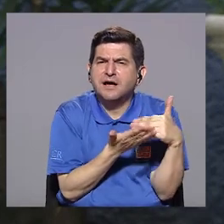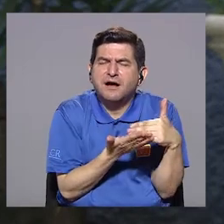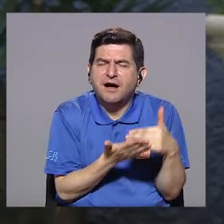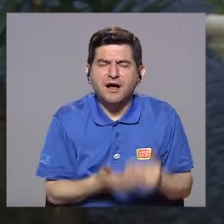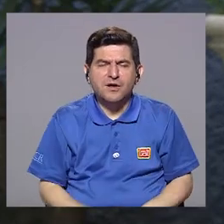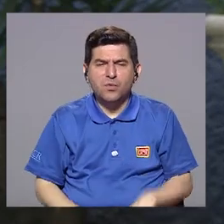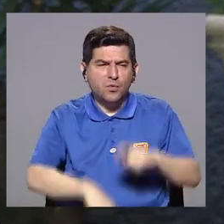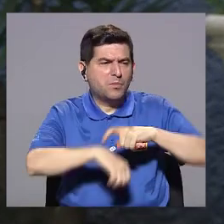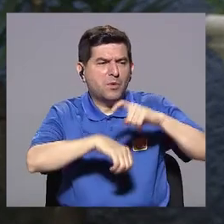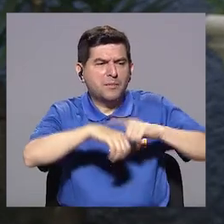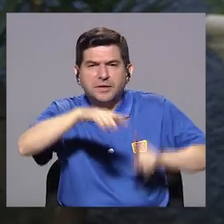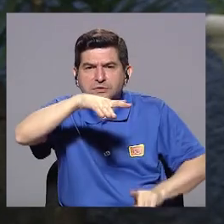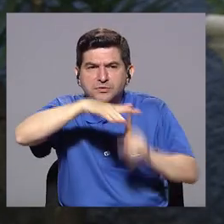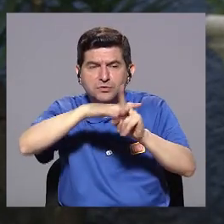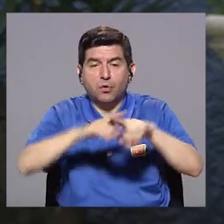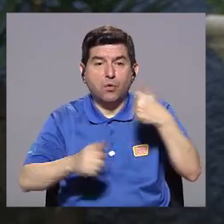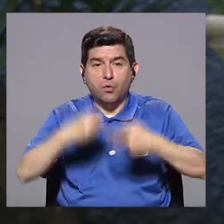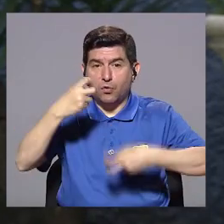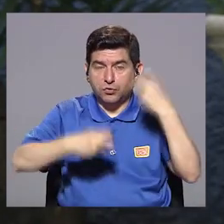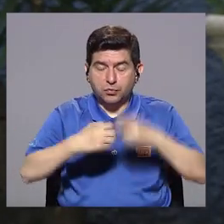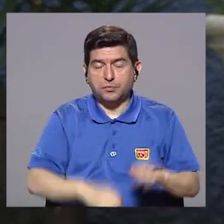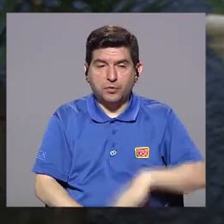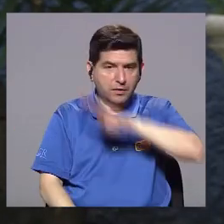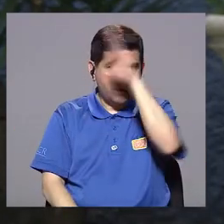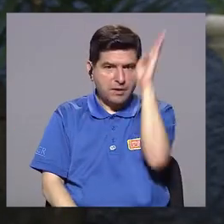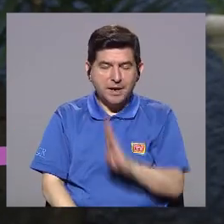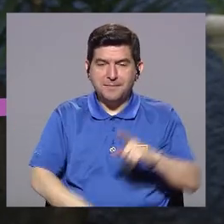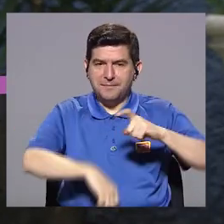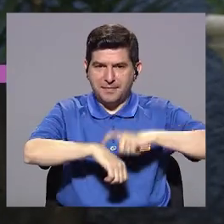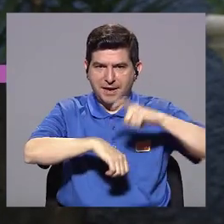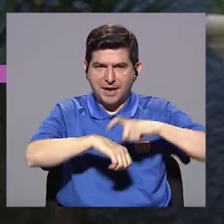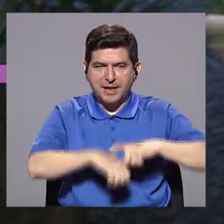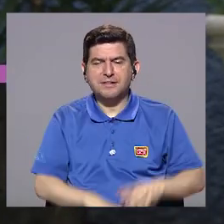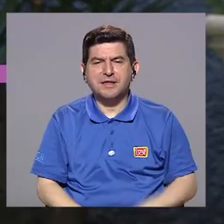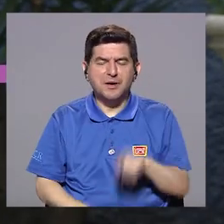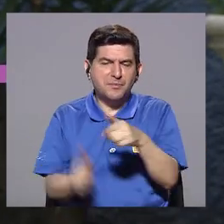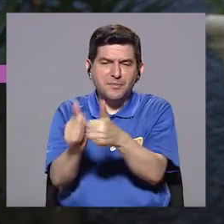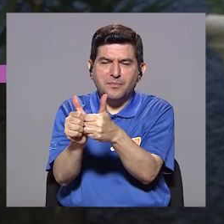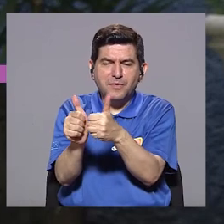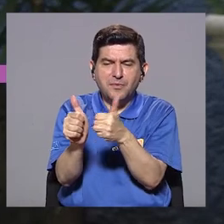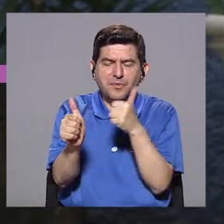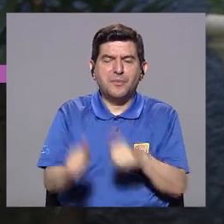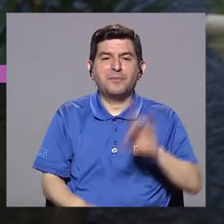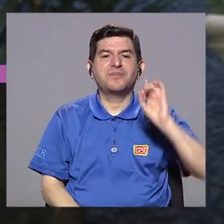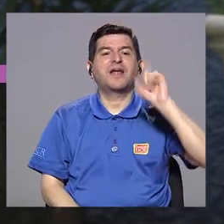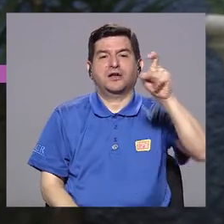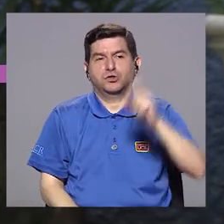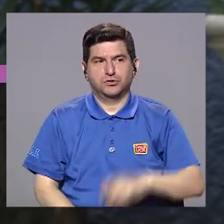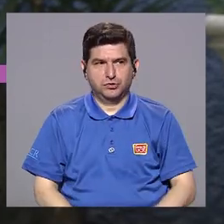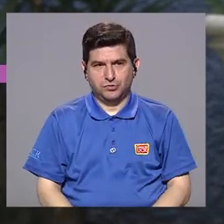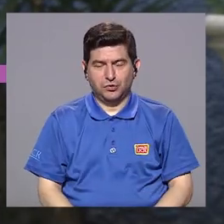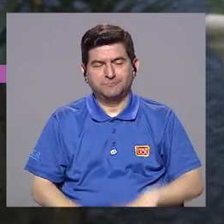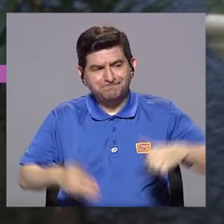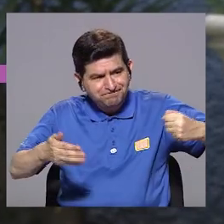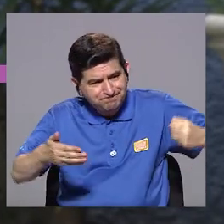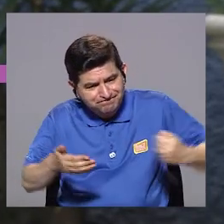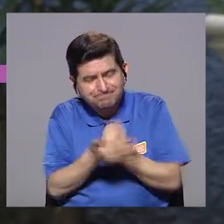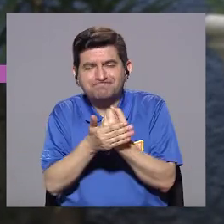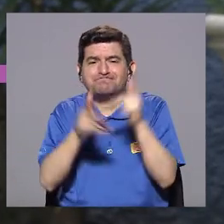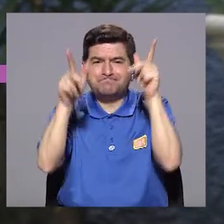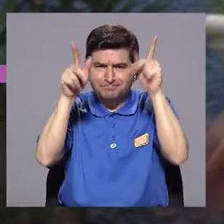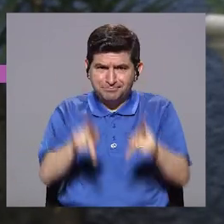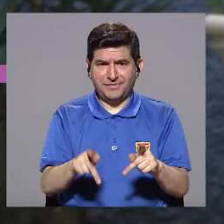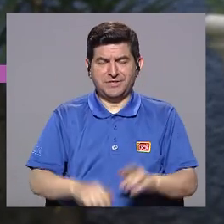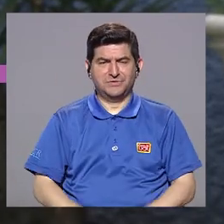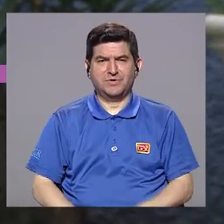episodios. Otro problema que tiene la bipolaridad es el tiempo que se demoran en hacer un diagnóstico. Lamentablemente